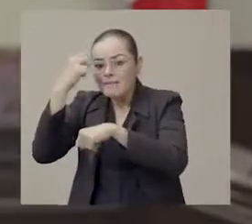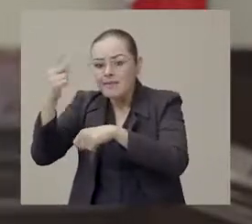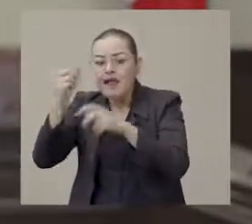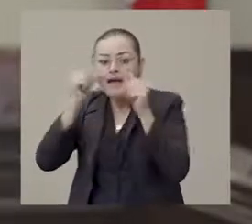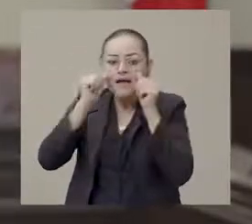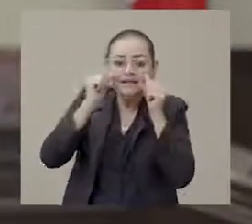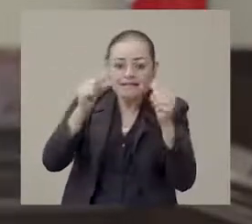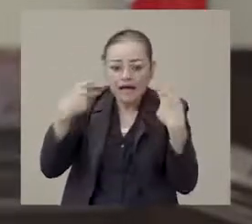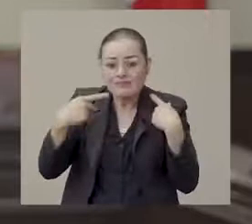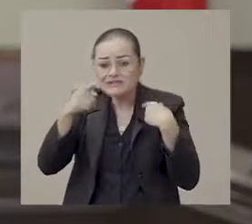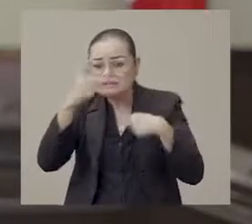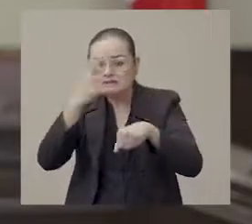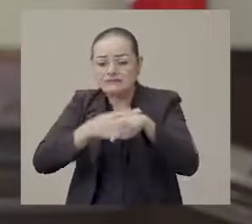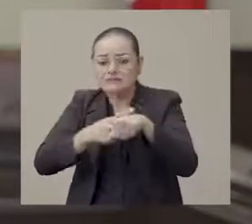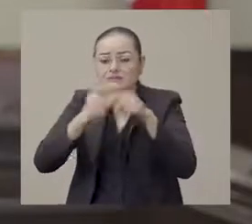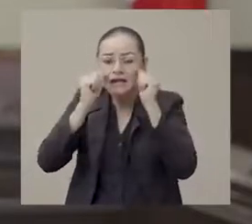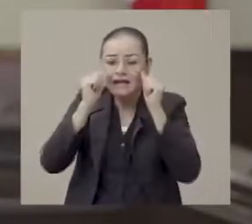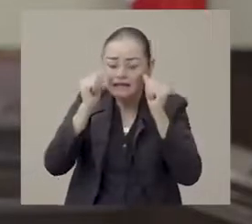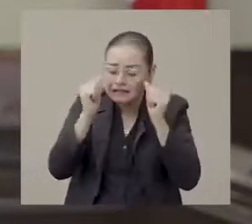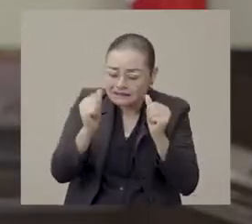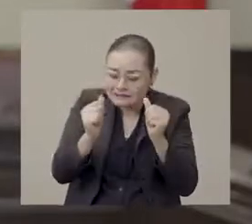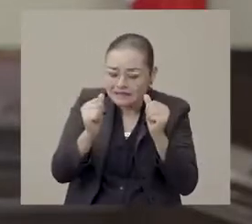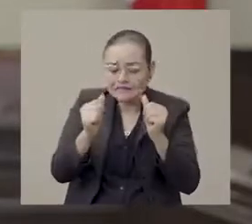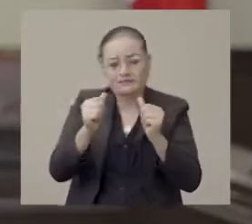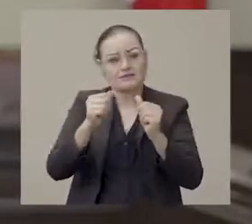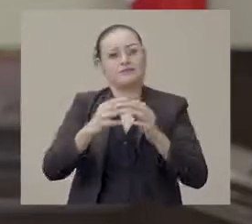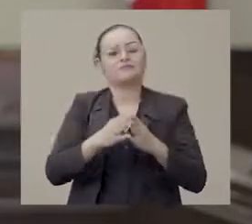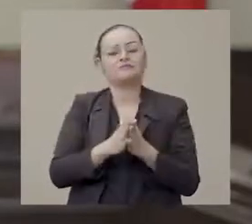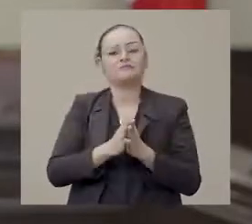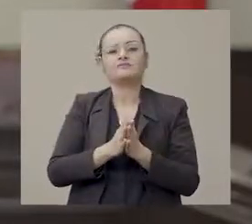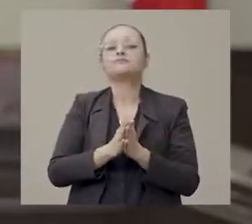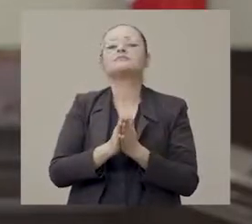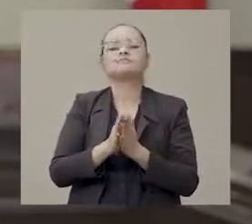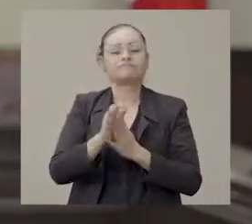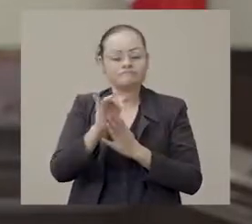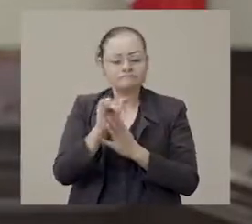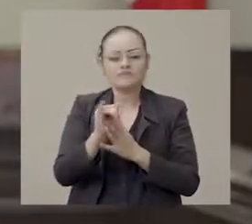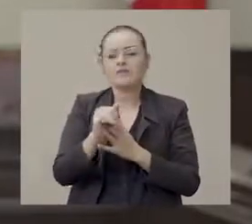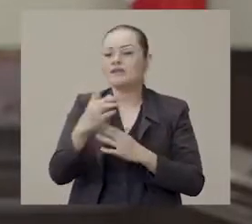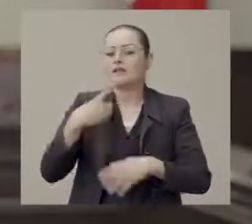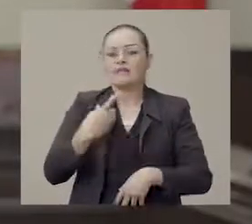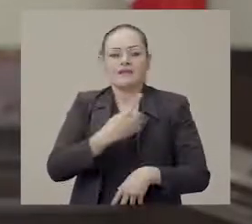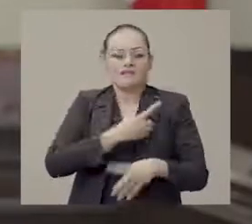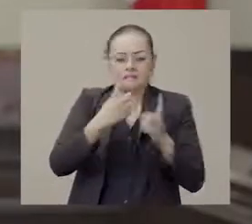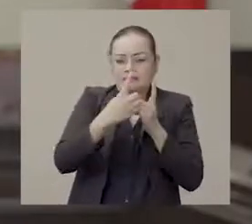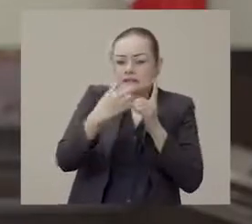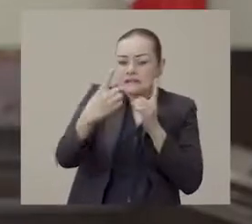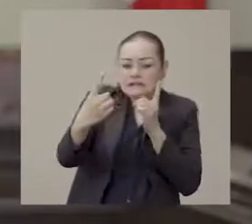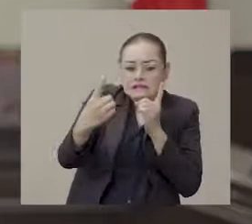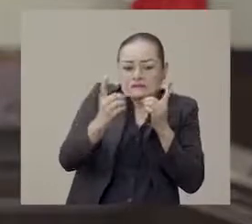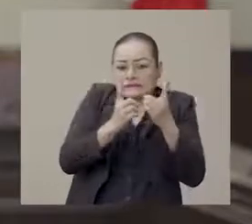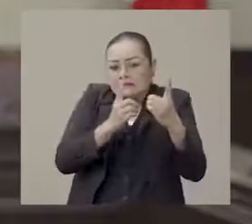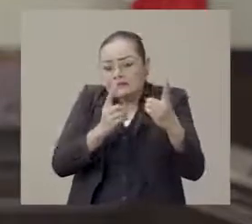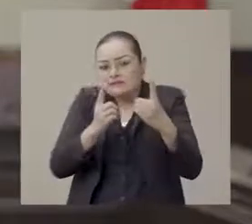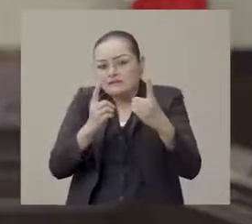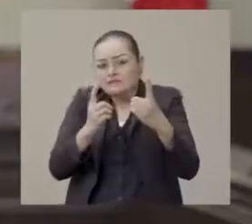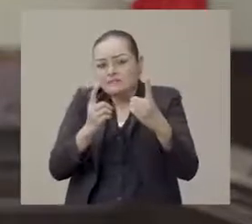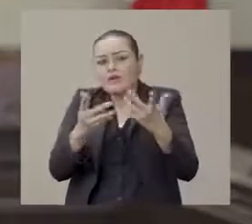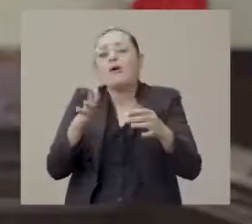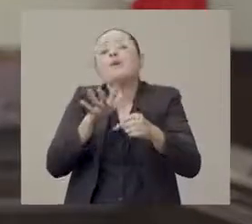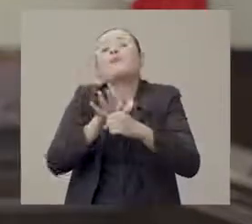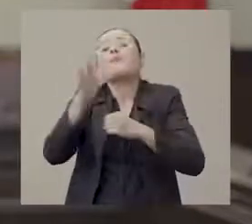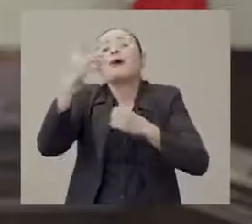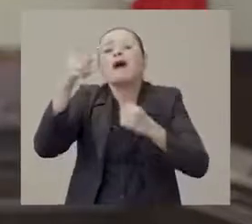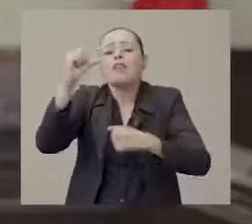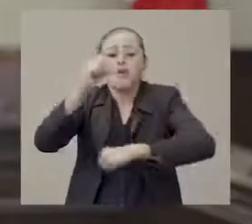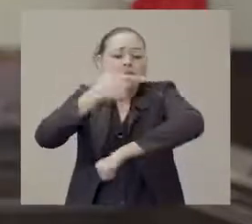población que lo requiera. La mejor forma de enfrentar al COVID-19 es evitando el contagio. La mejor vacuna